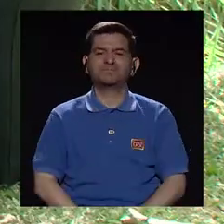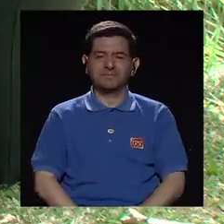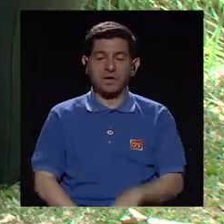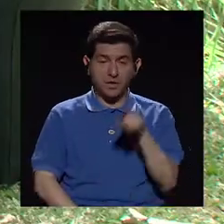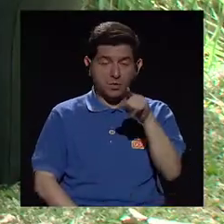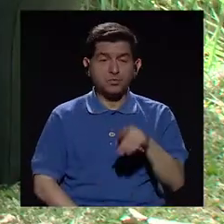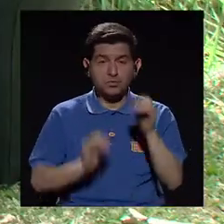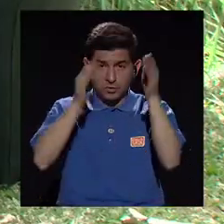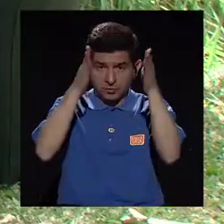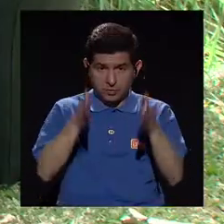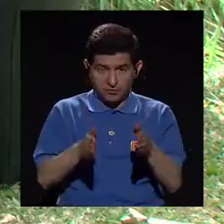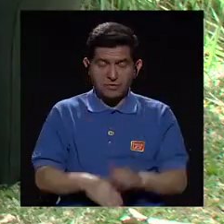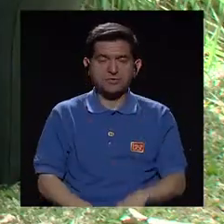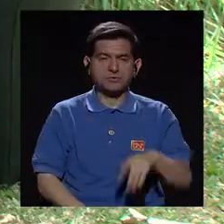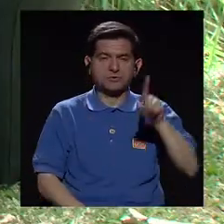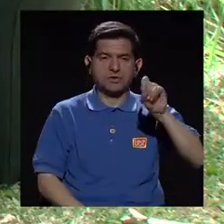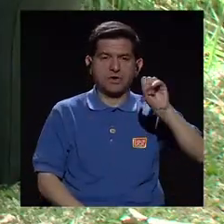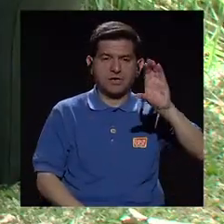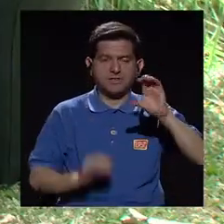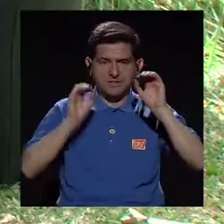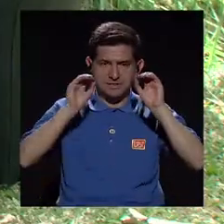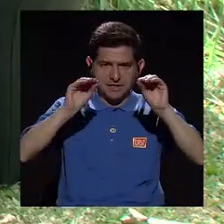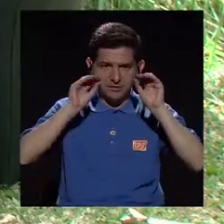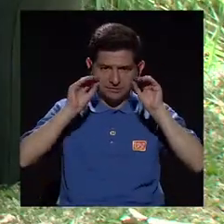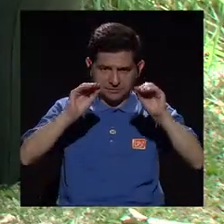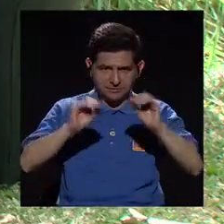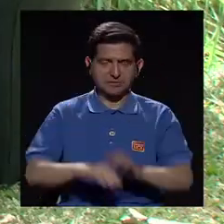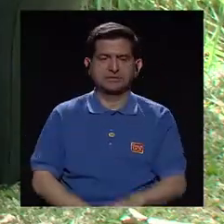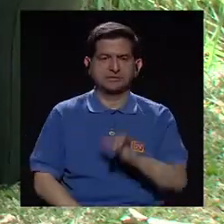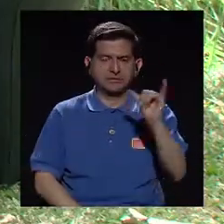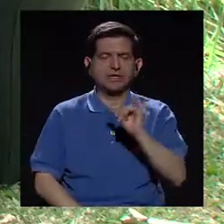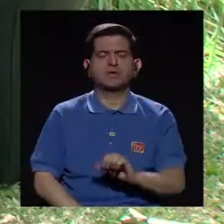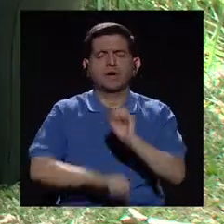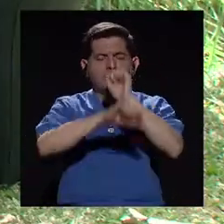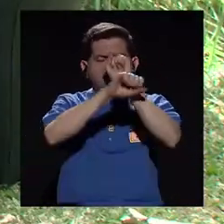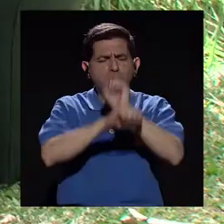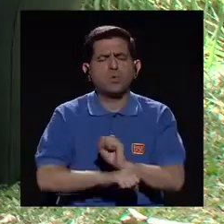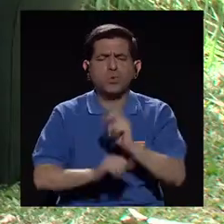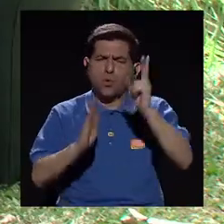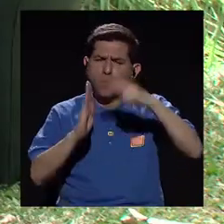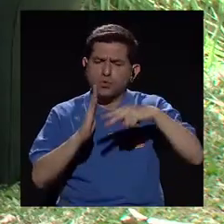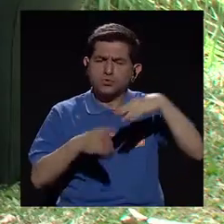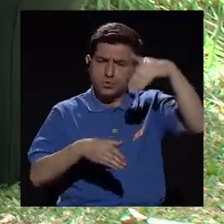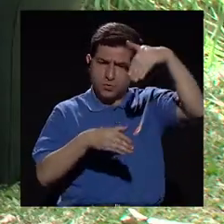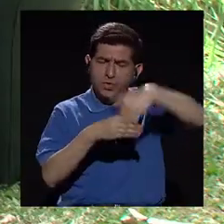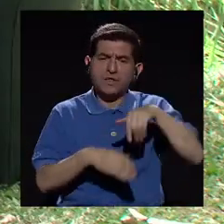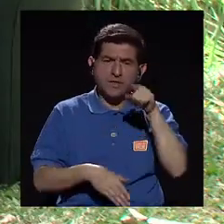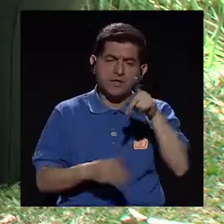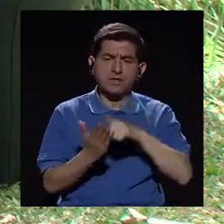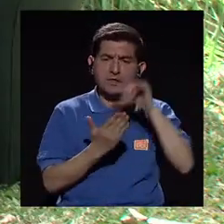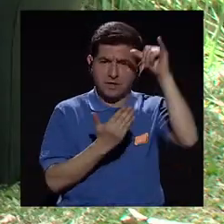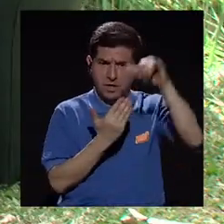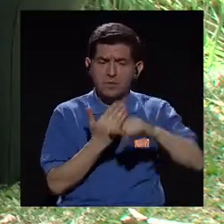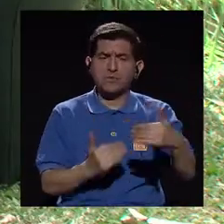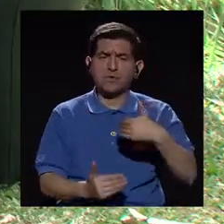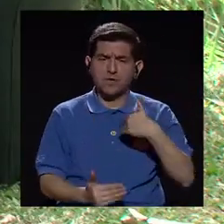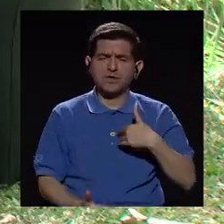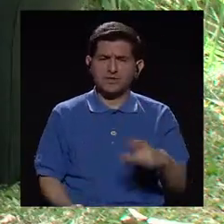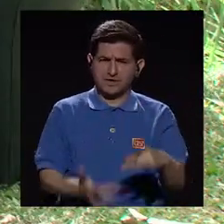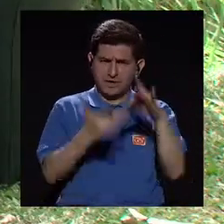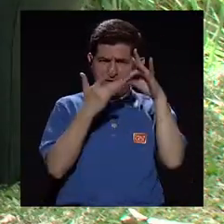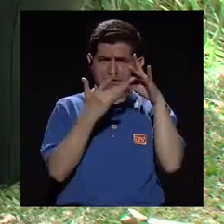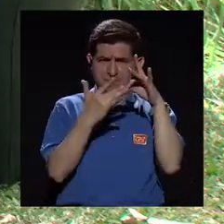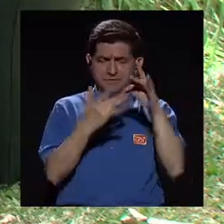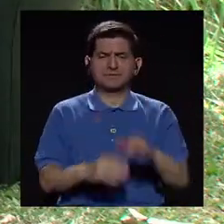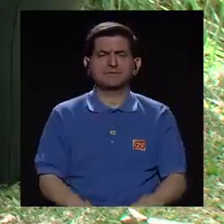Carlos, usted es docente, es licenciado en pedagogía, ¿verdad? Y también el hábito de la lectura está muy inserto en usted y en un proyecto que tiene usted muy